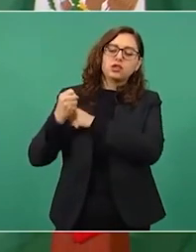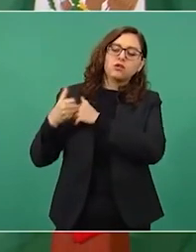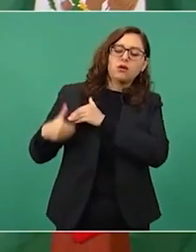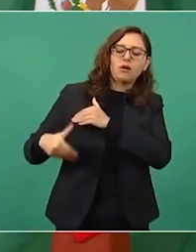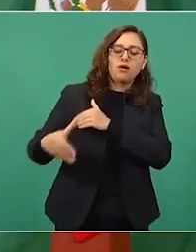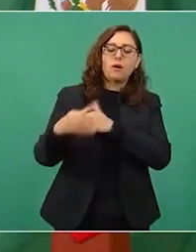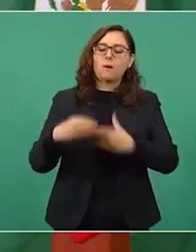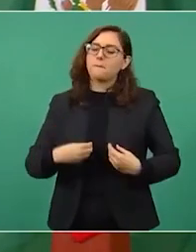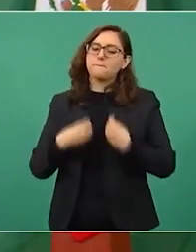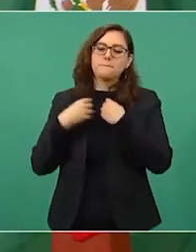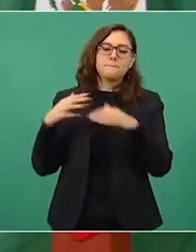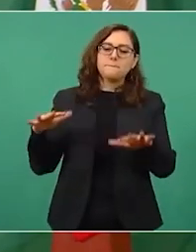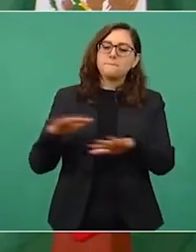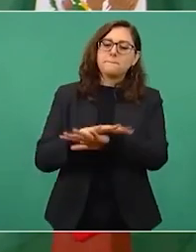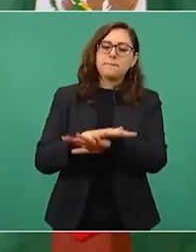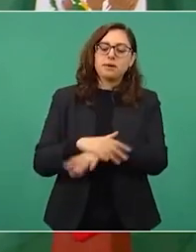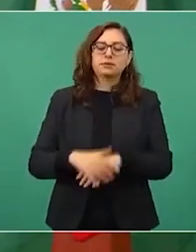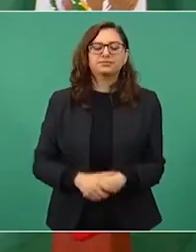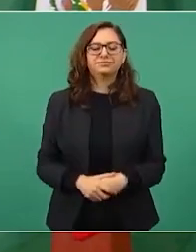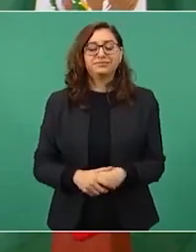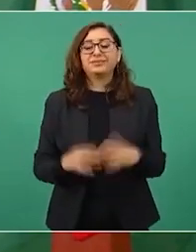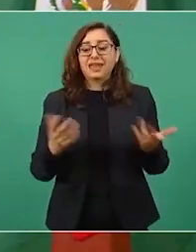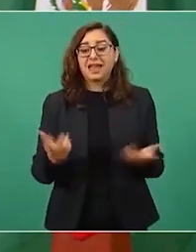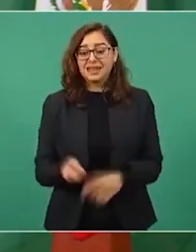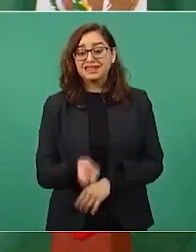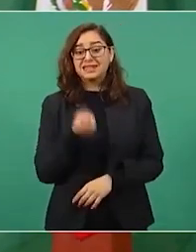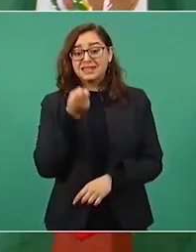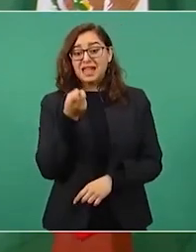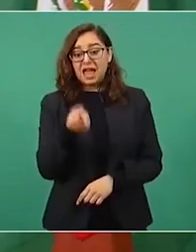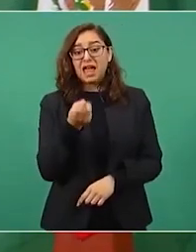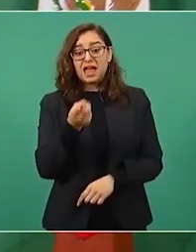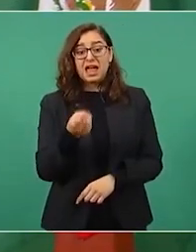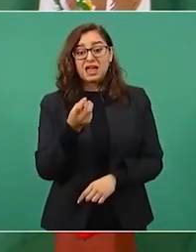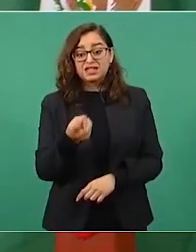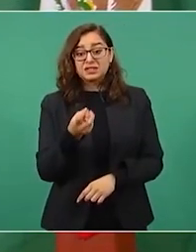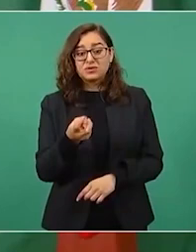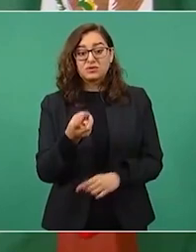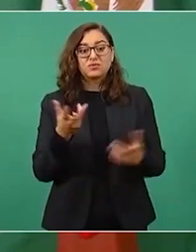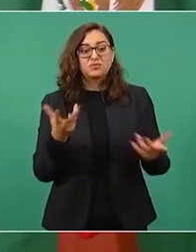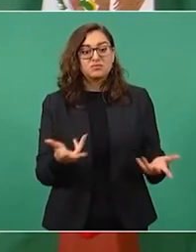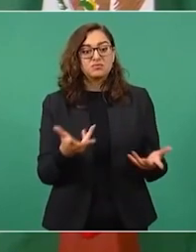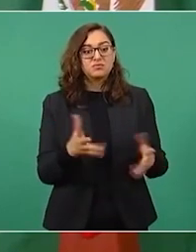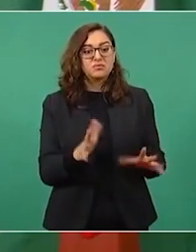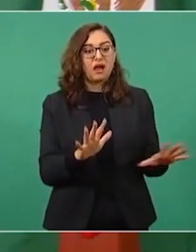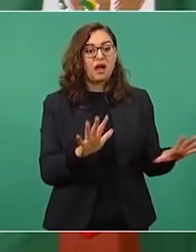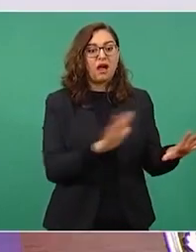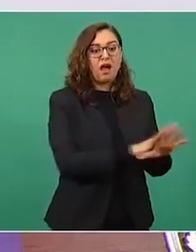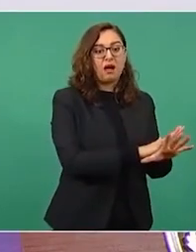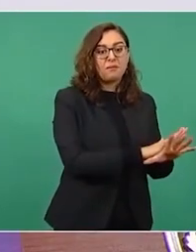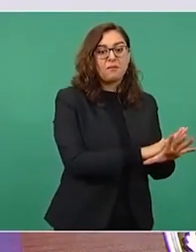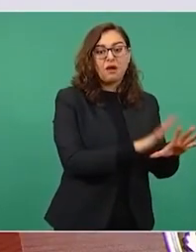este golpe de estado dice la señora Andrés